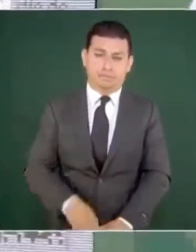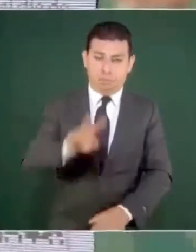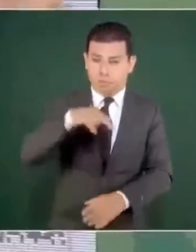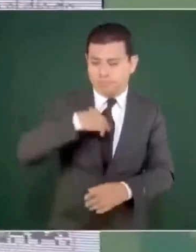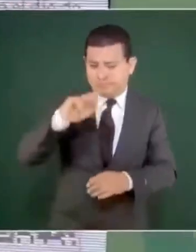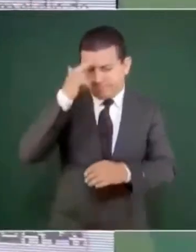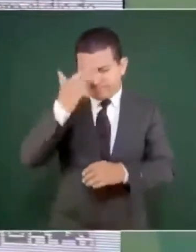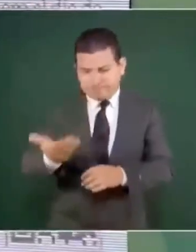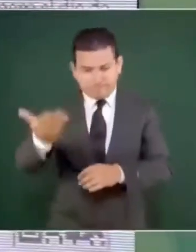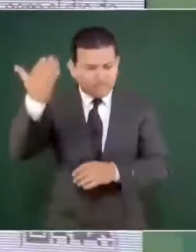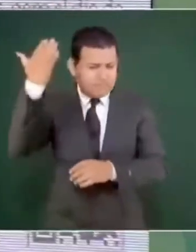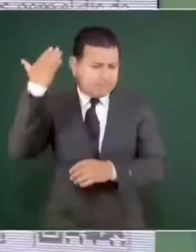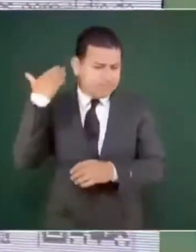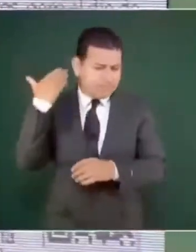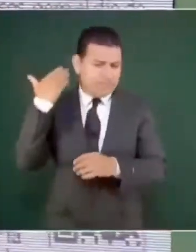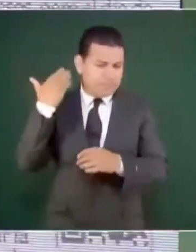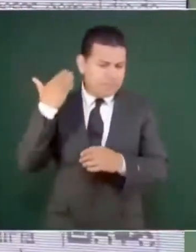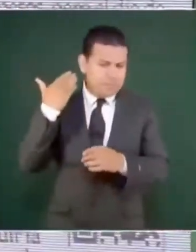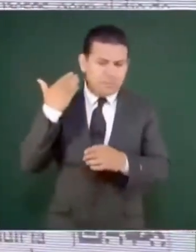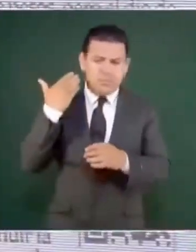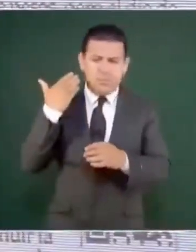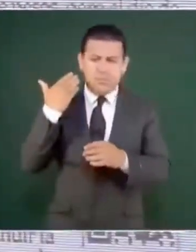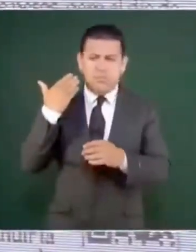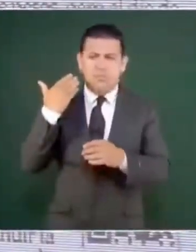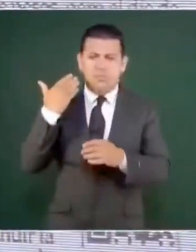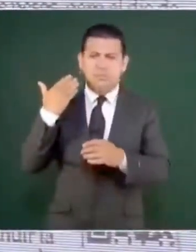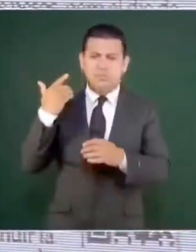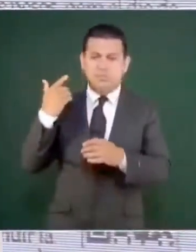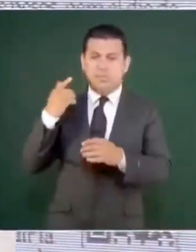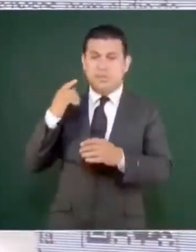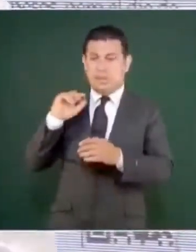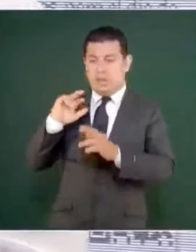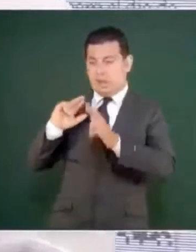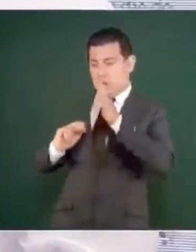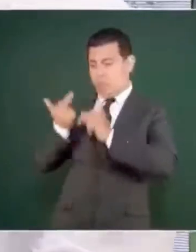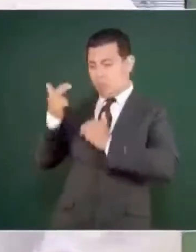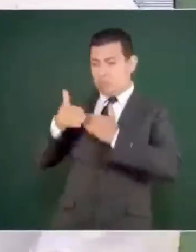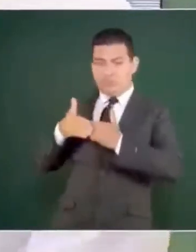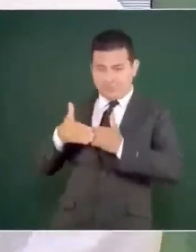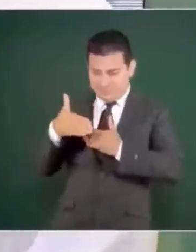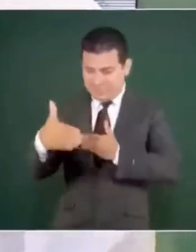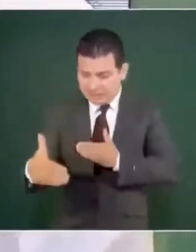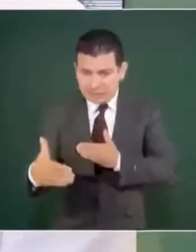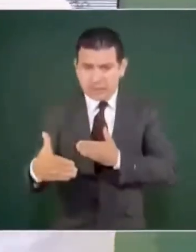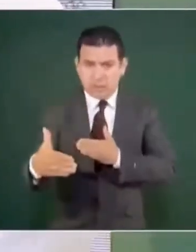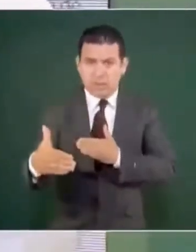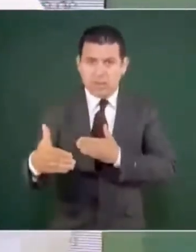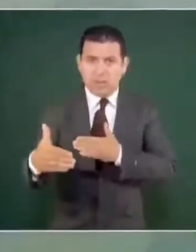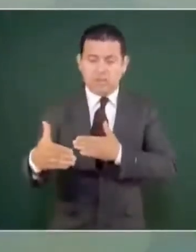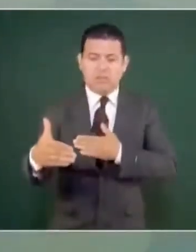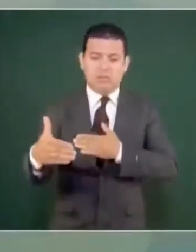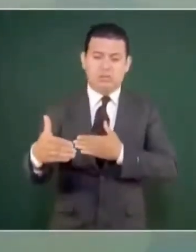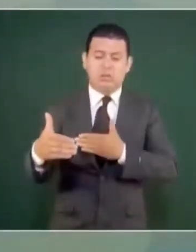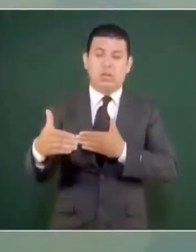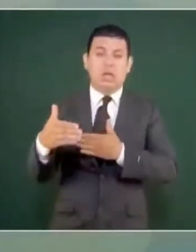postrevolucionaria fue hasta